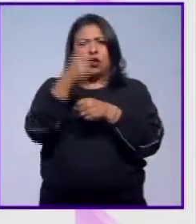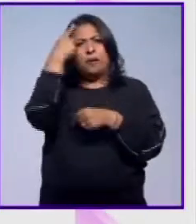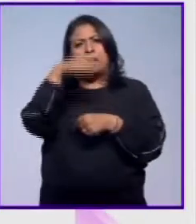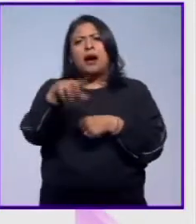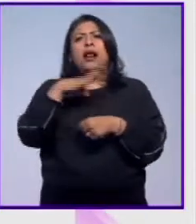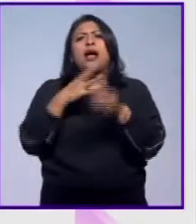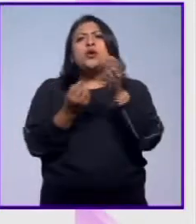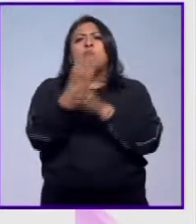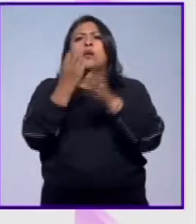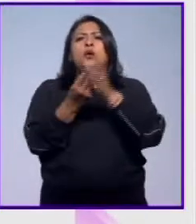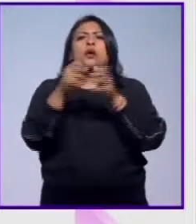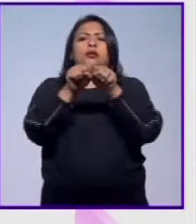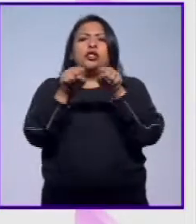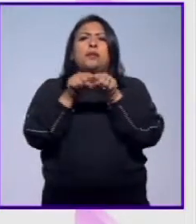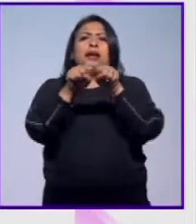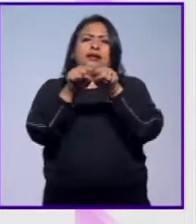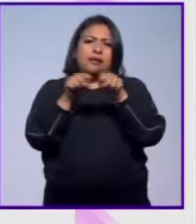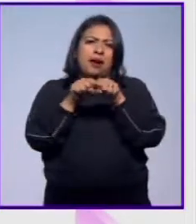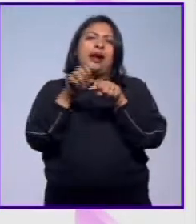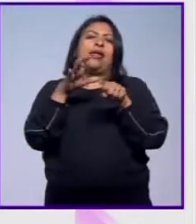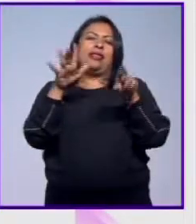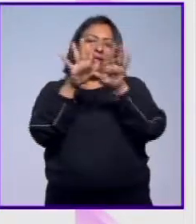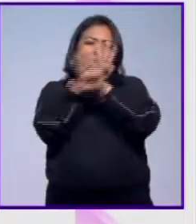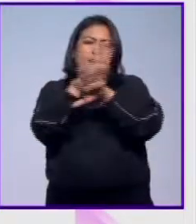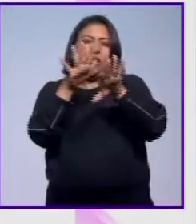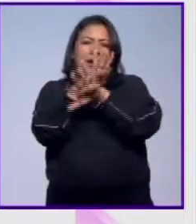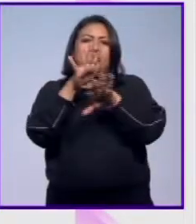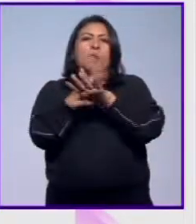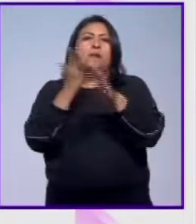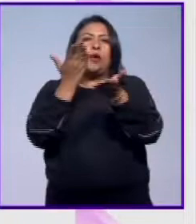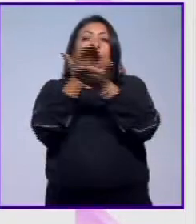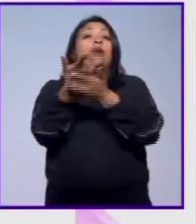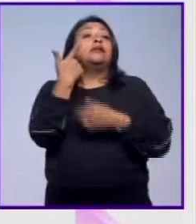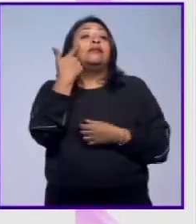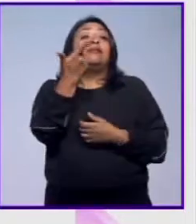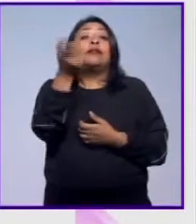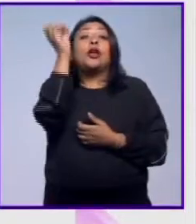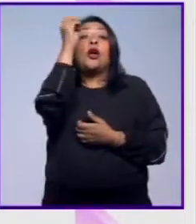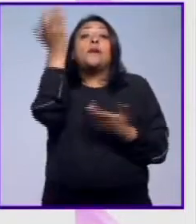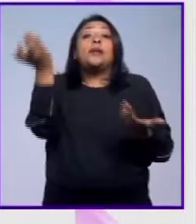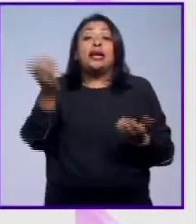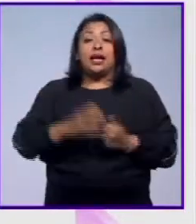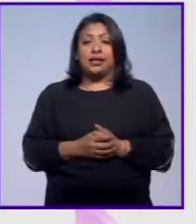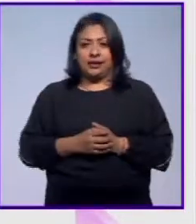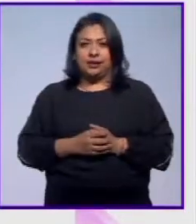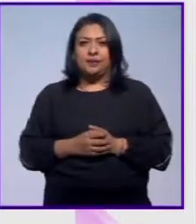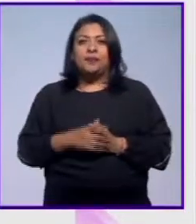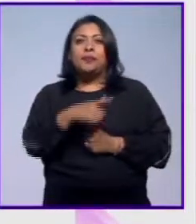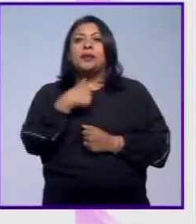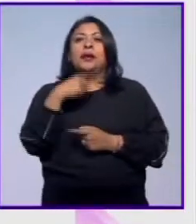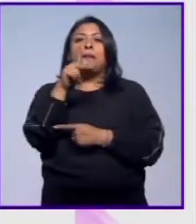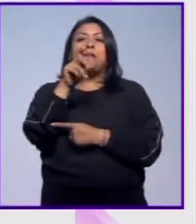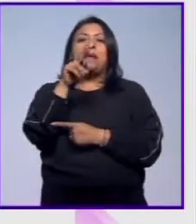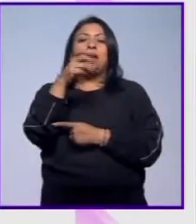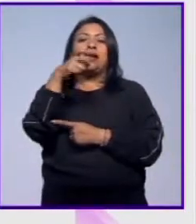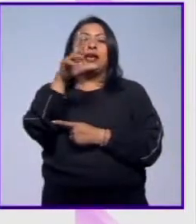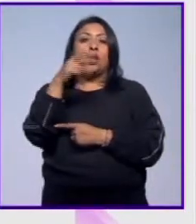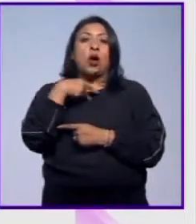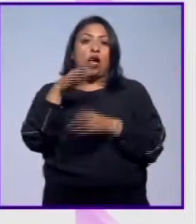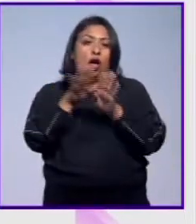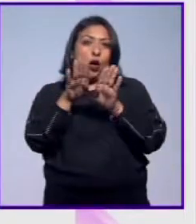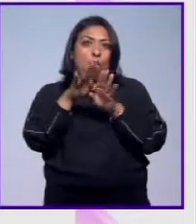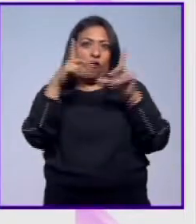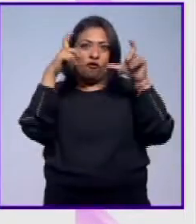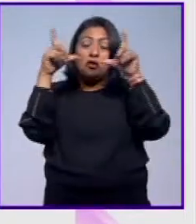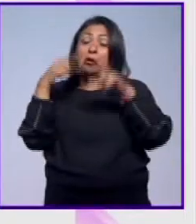renovando semana a semana esta galería con las propuestas que ustedes nos tengan. ¿Cómo ves, Weman? ¿Qué opinas de Pepe Quiroga como fotógrafo? A mí